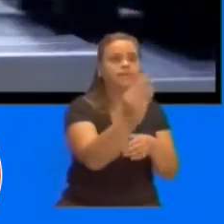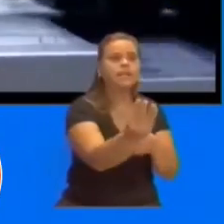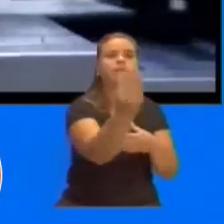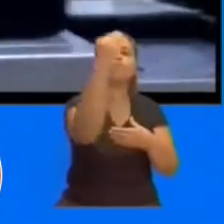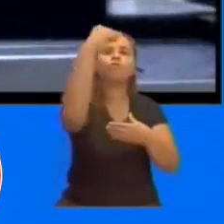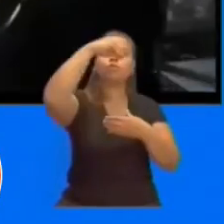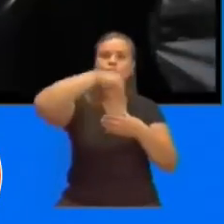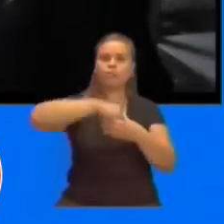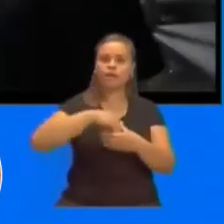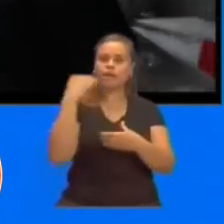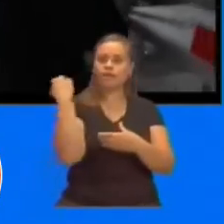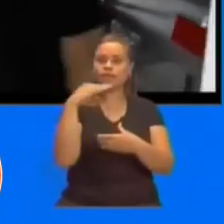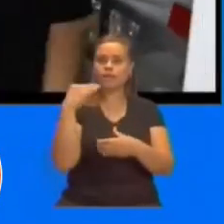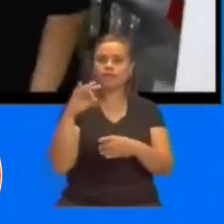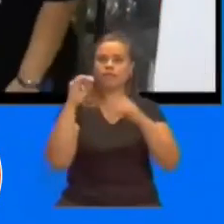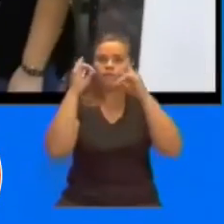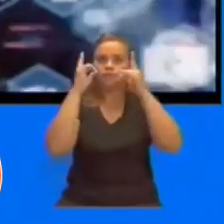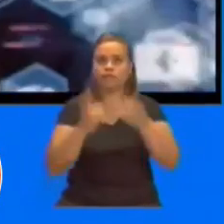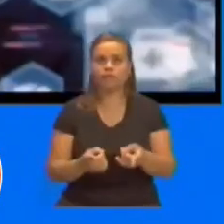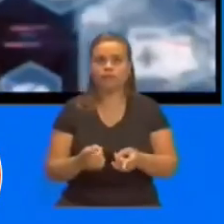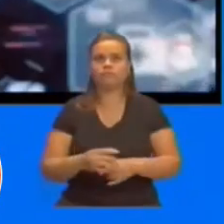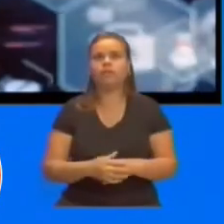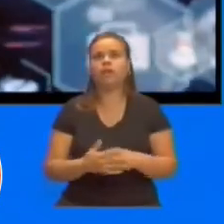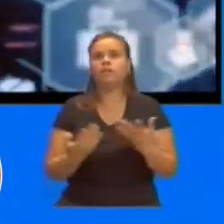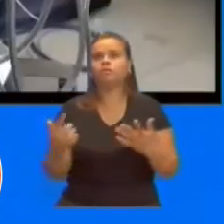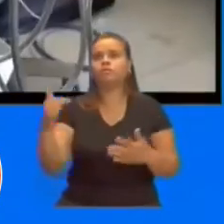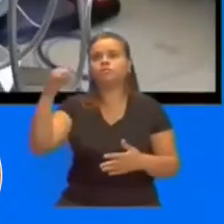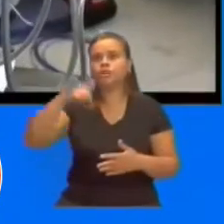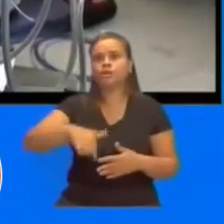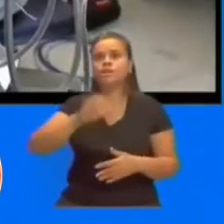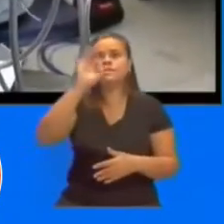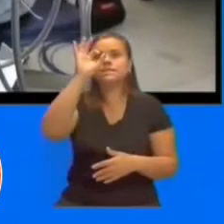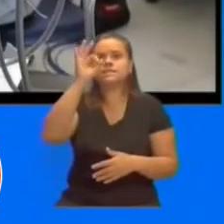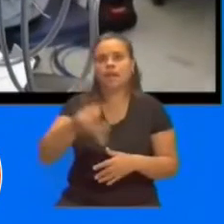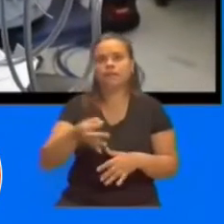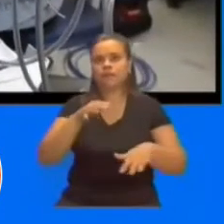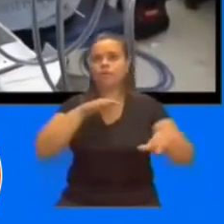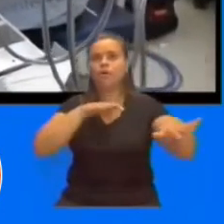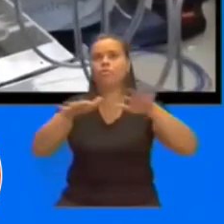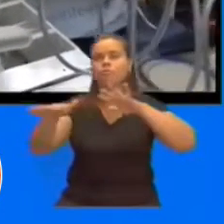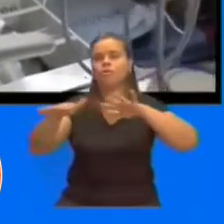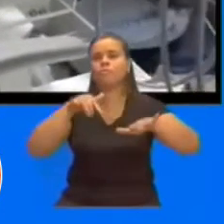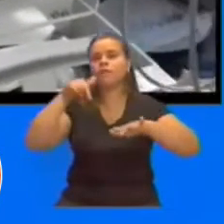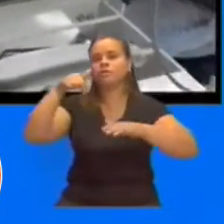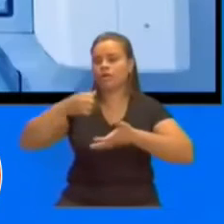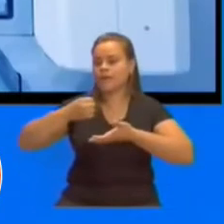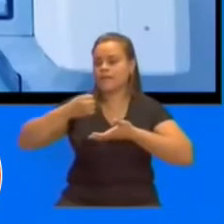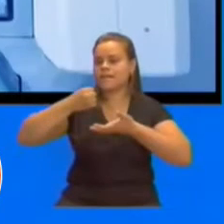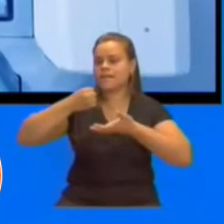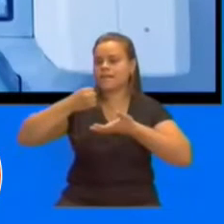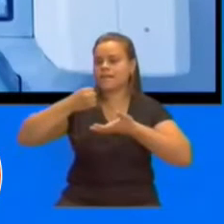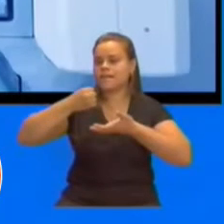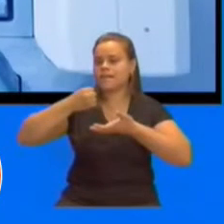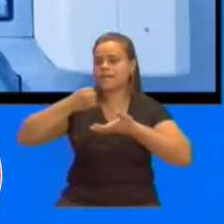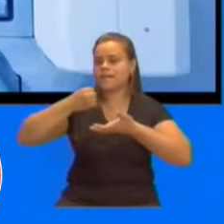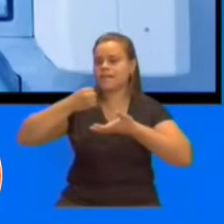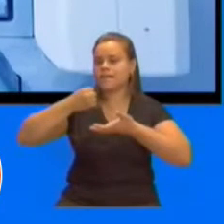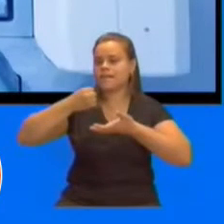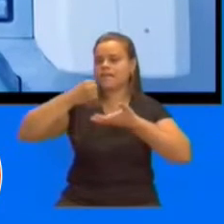esto implica generar un proceso de inversión en materia de recursos humanos, en materia de tecnología,